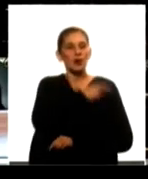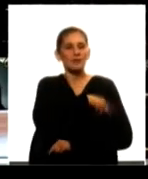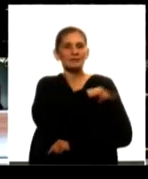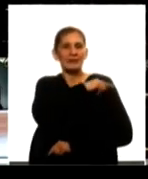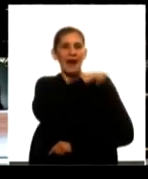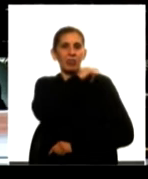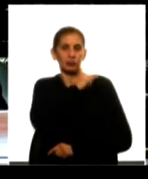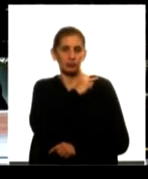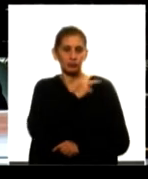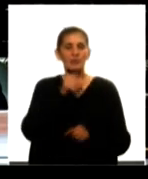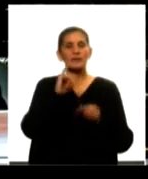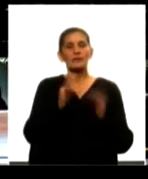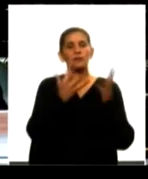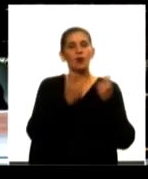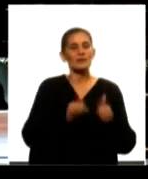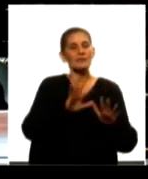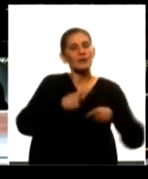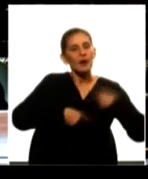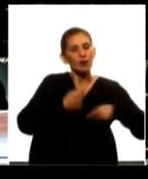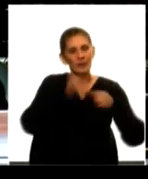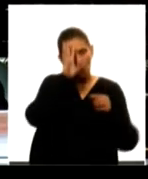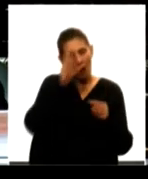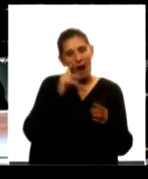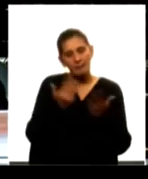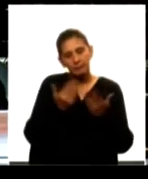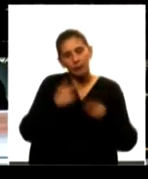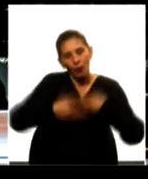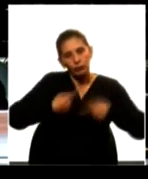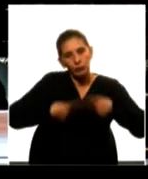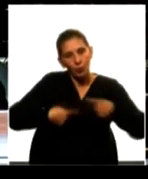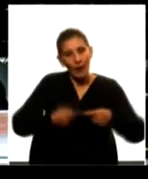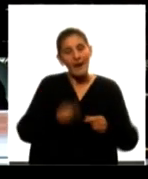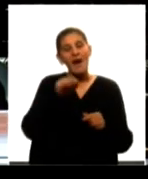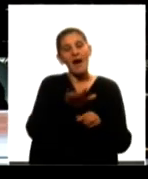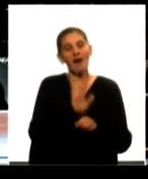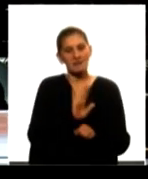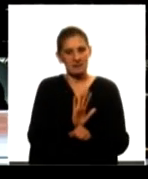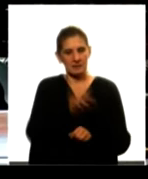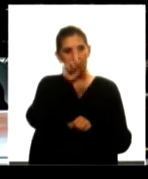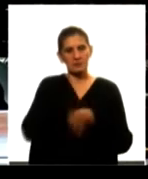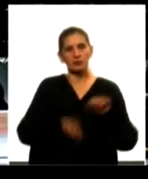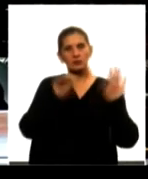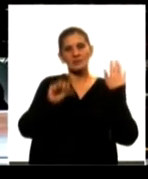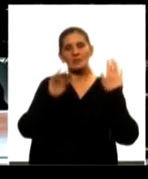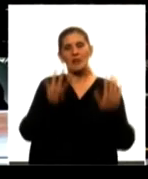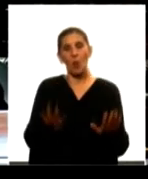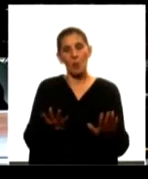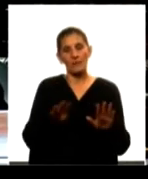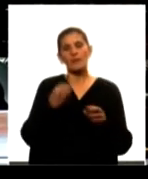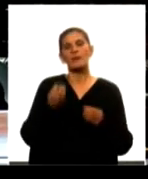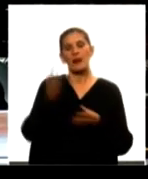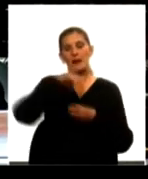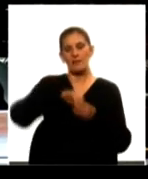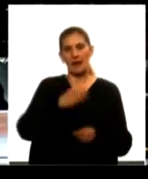posgrado y fundamentalmente de la formación continua de los docentes. Así lo establecemos en la página 169 de nuestro programa de